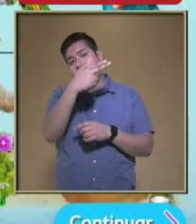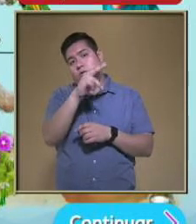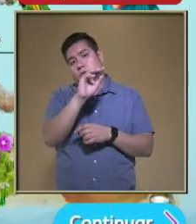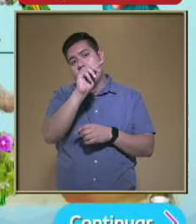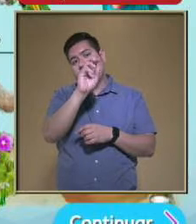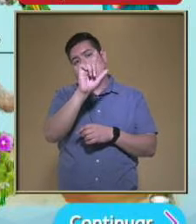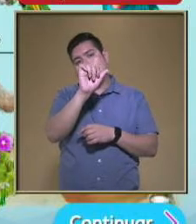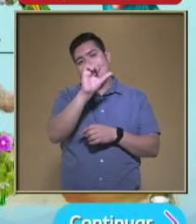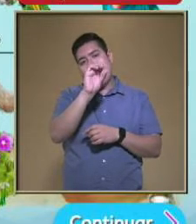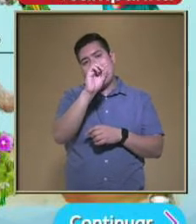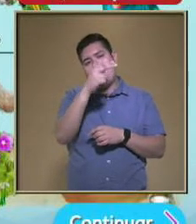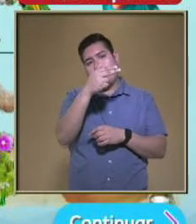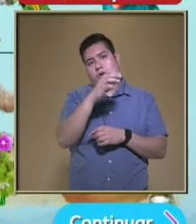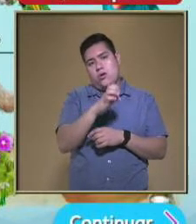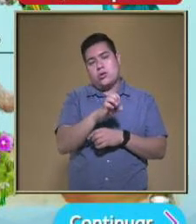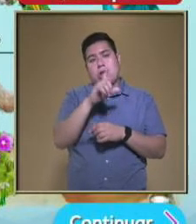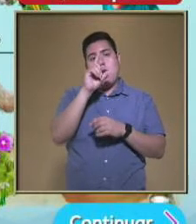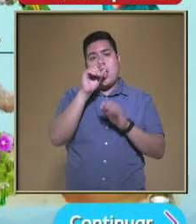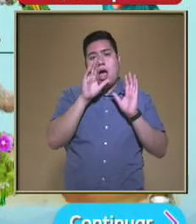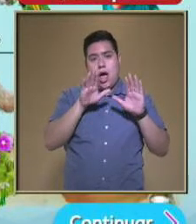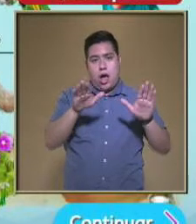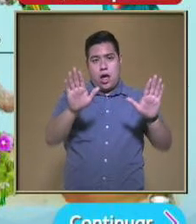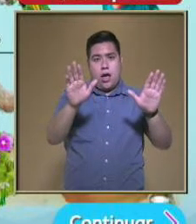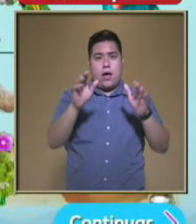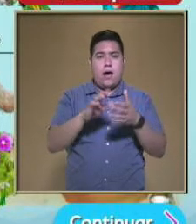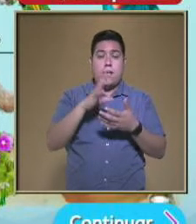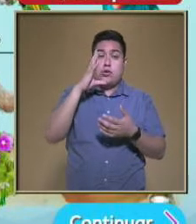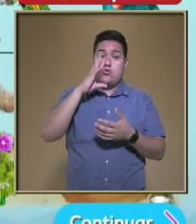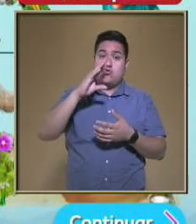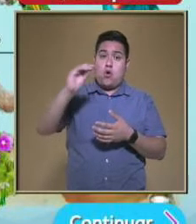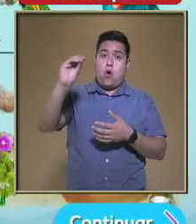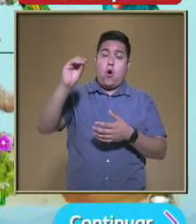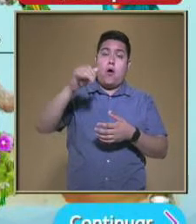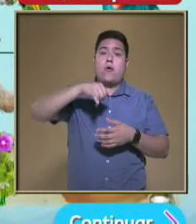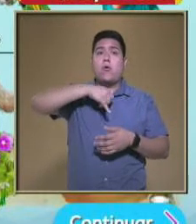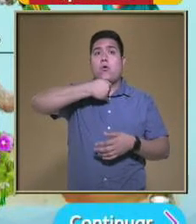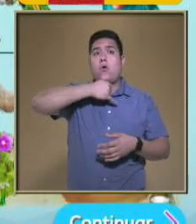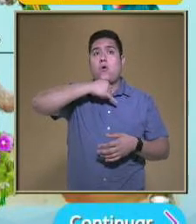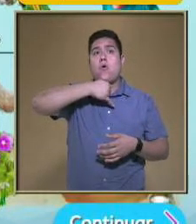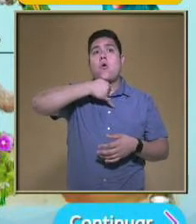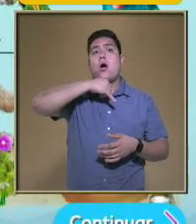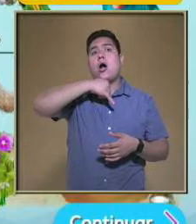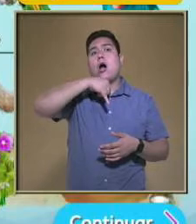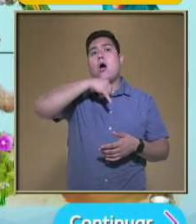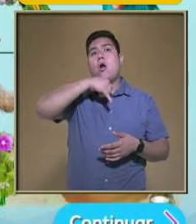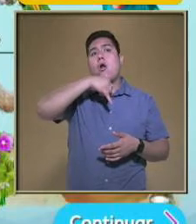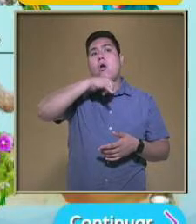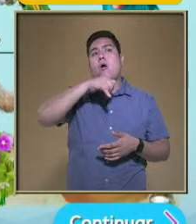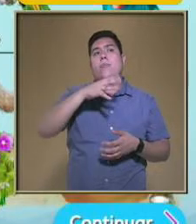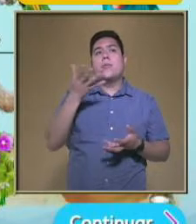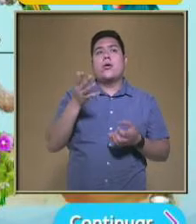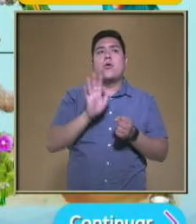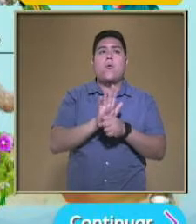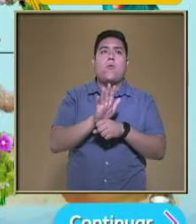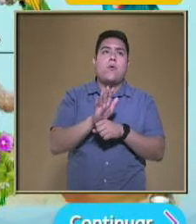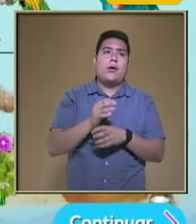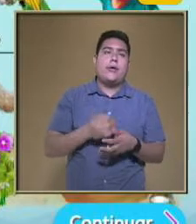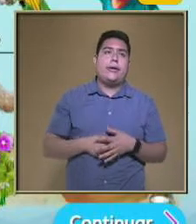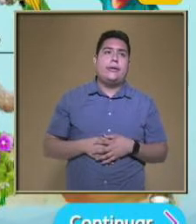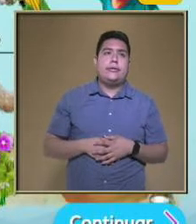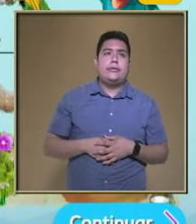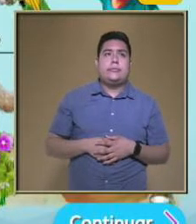Como son Aves Zorro Y tenemos Allá un guajolote Y al humano Bueno Pues Algunos de ustedes